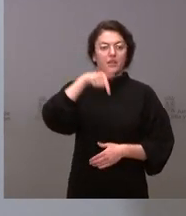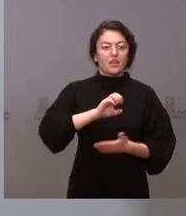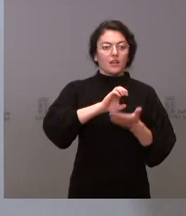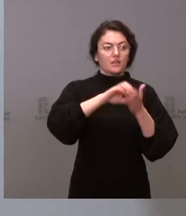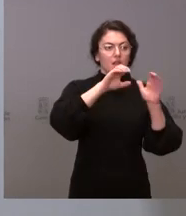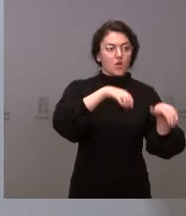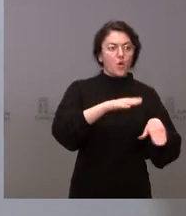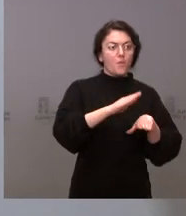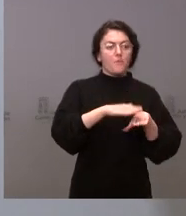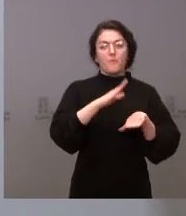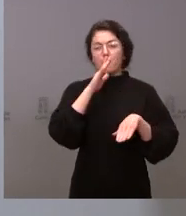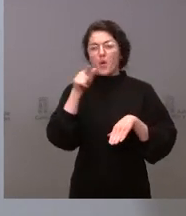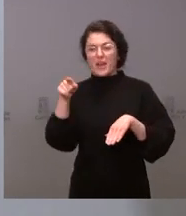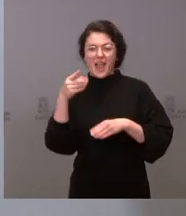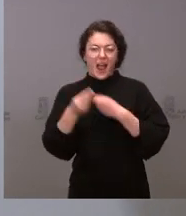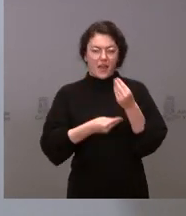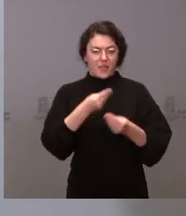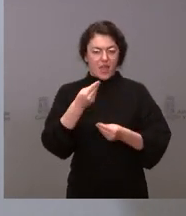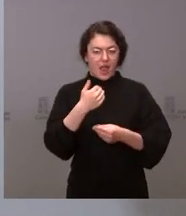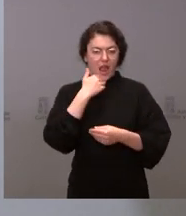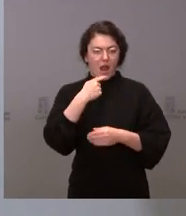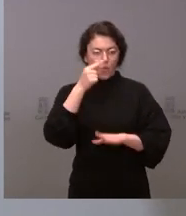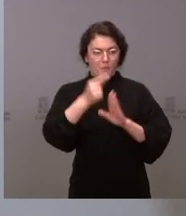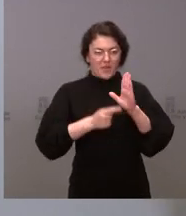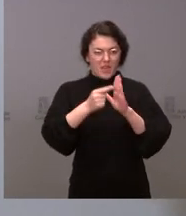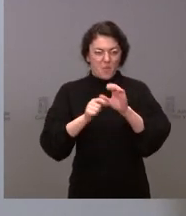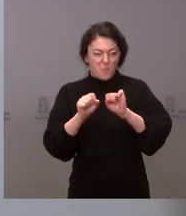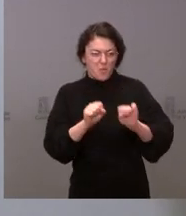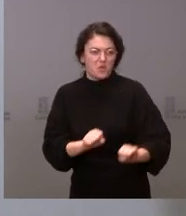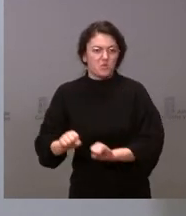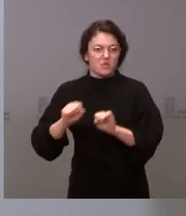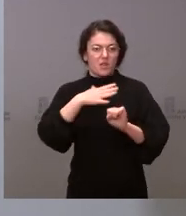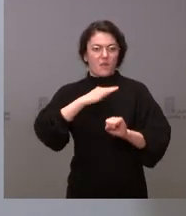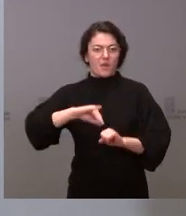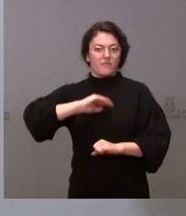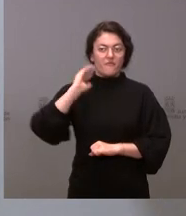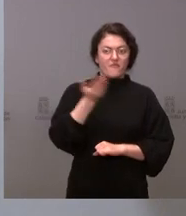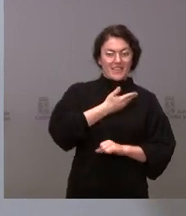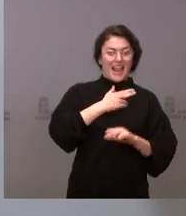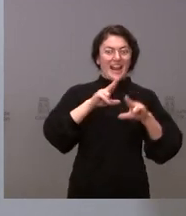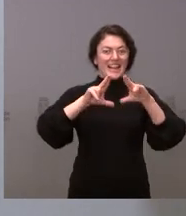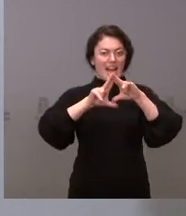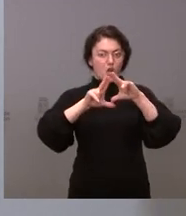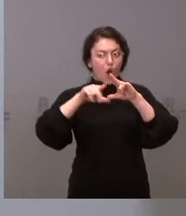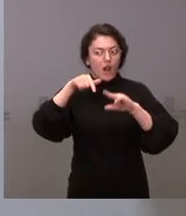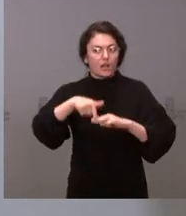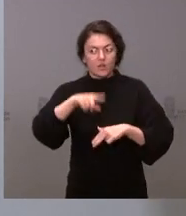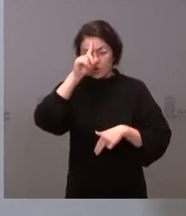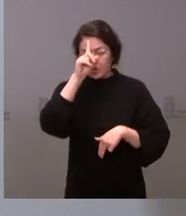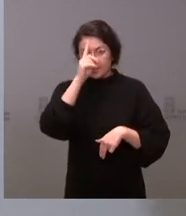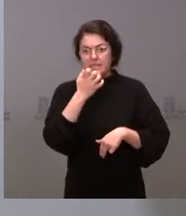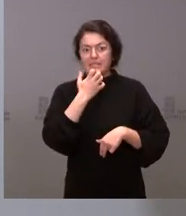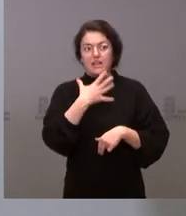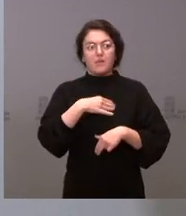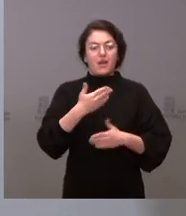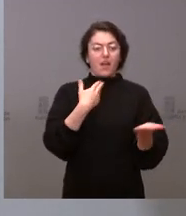proteccionista que interfiera en una empresa tan importante para Castilla y León como Renault no sé si han tenido posibilidad de hablar con la propia empresa sobre